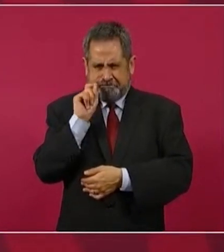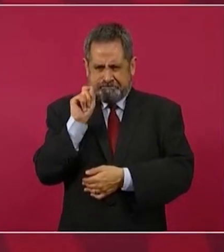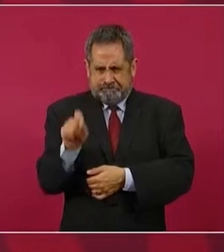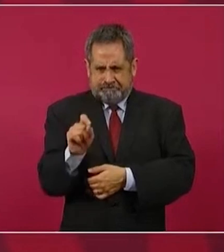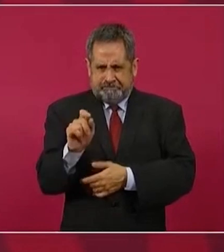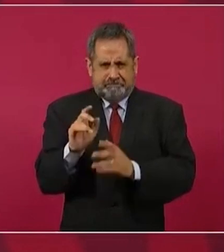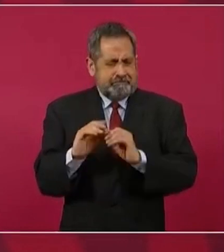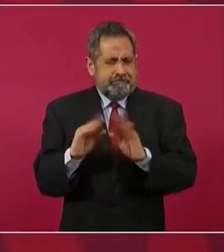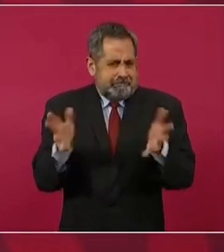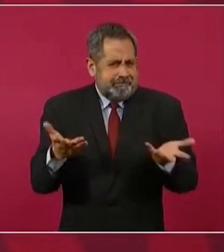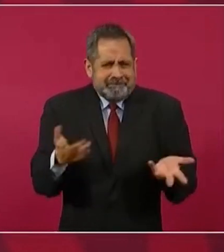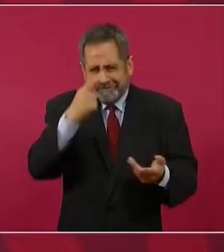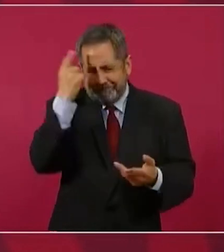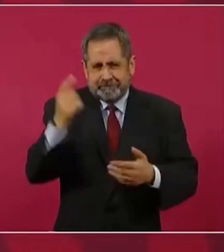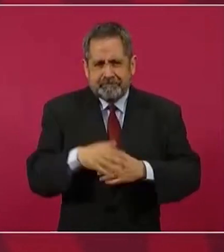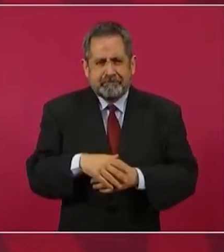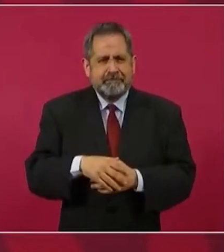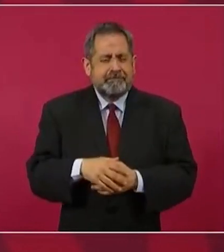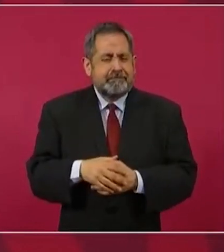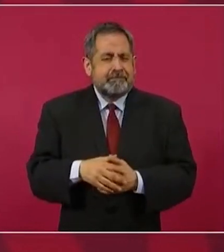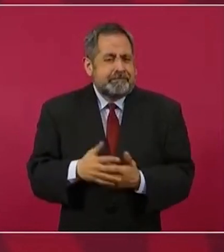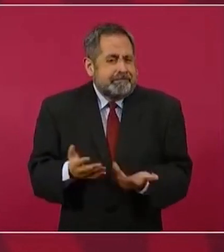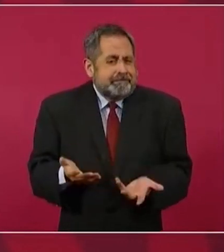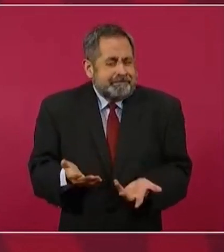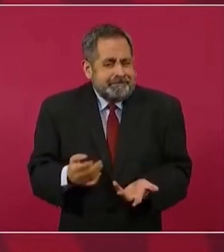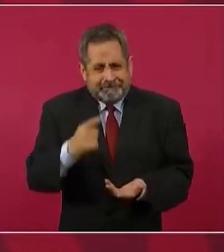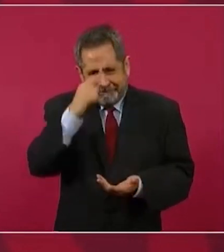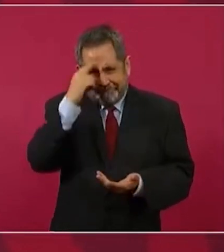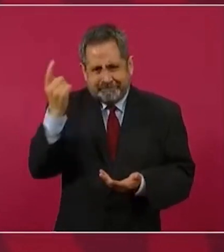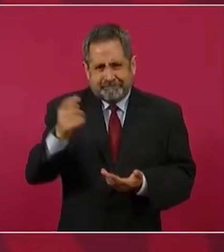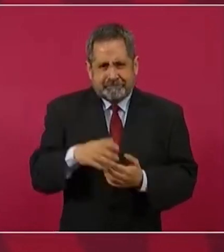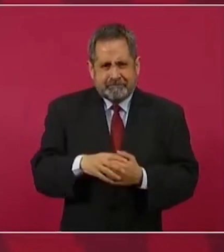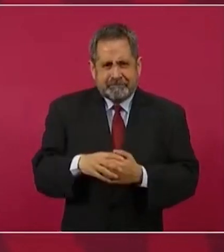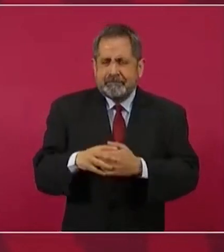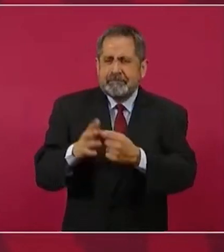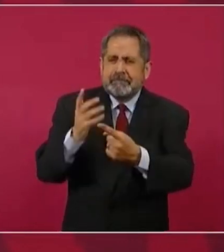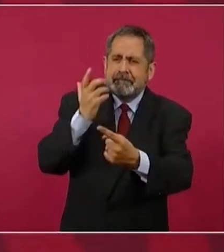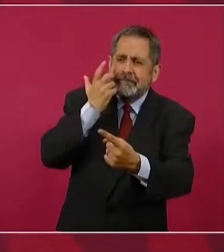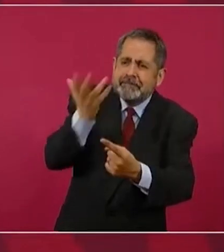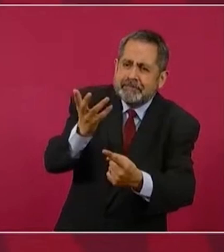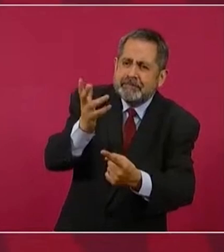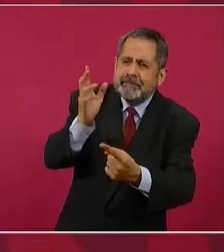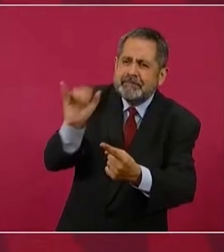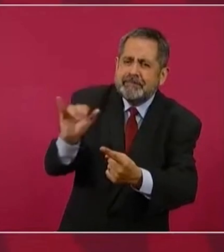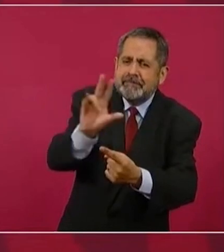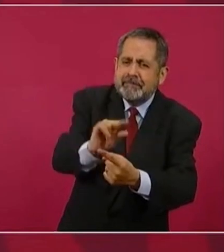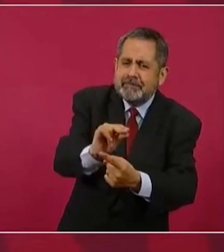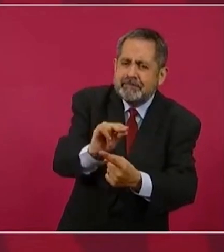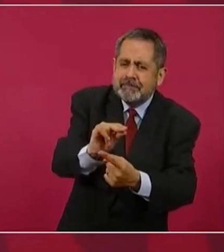es como se dice ya por mi tierra, ¿vas a querer o no vas a querer?,